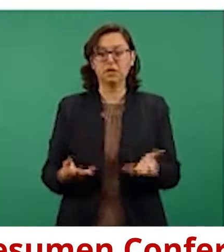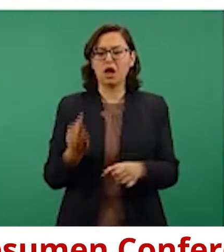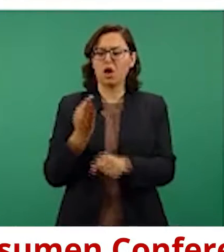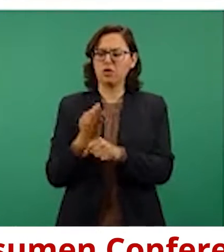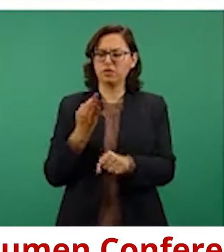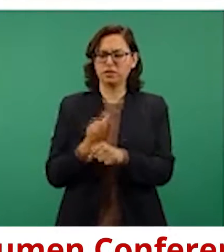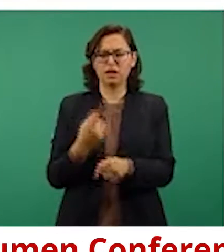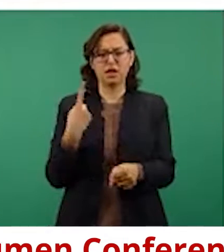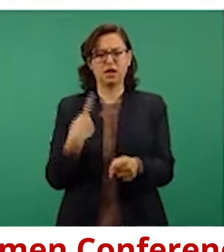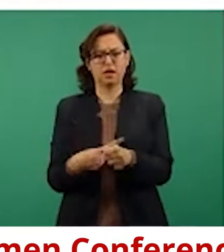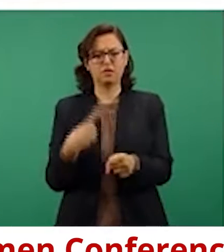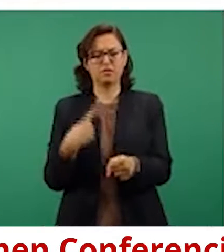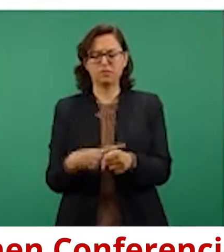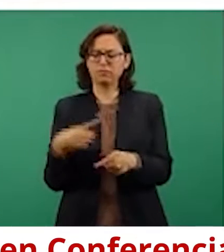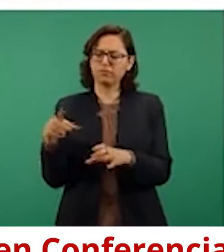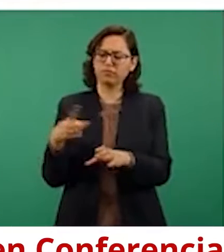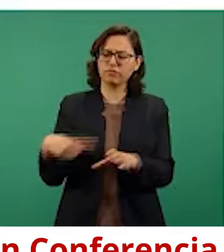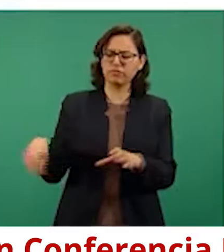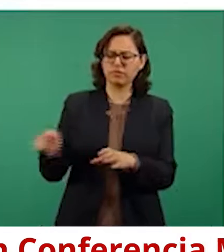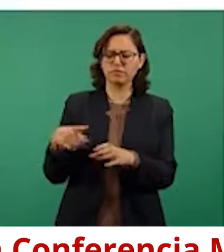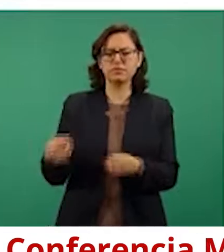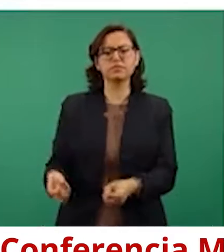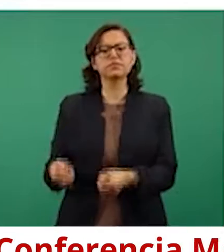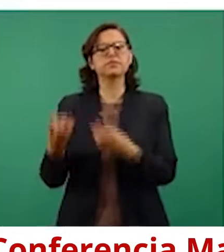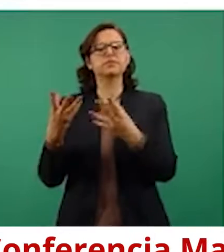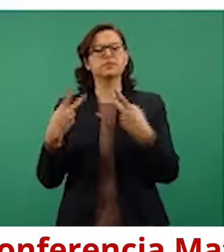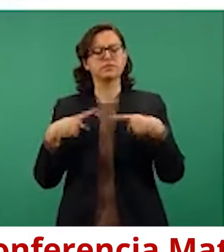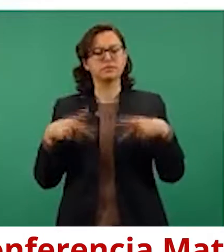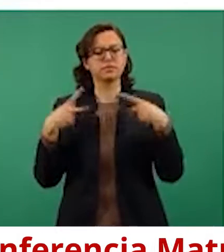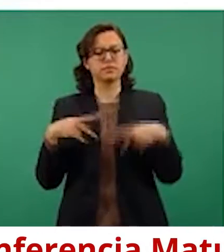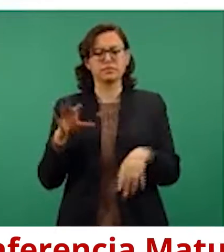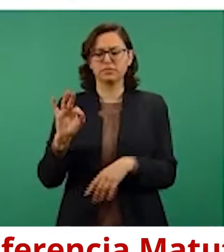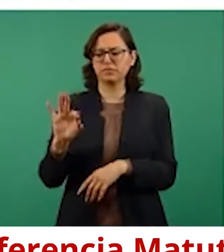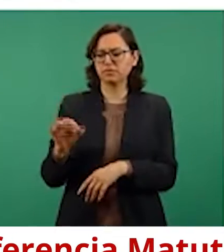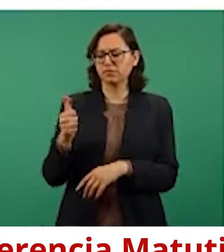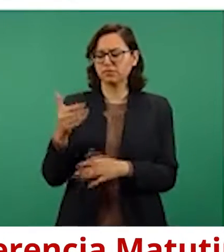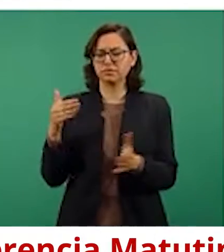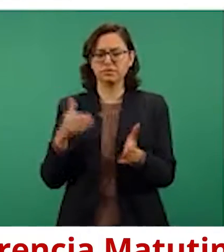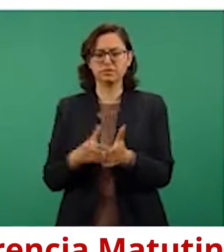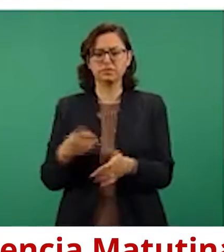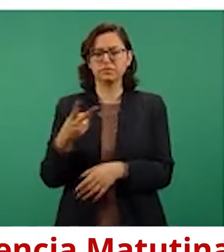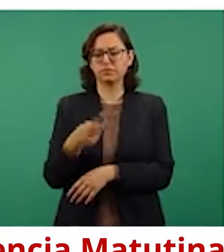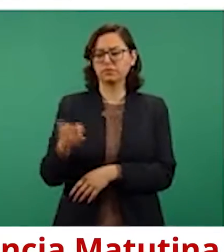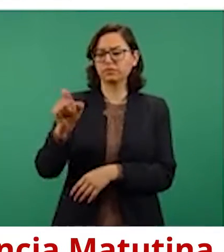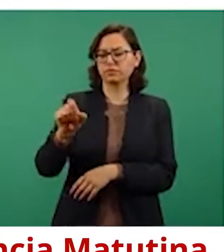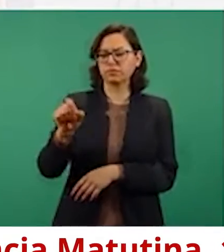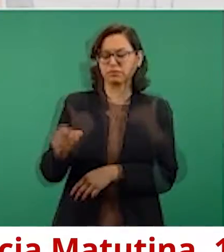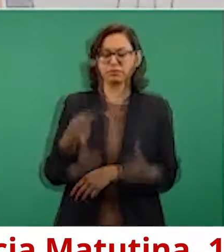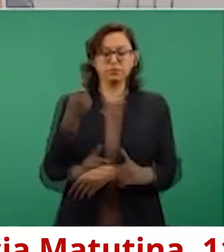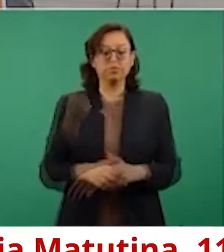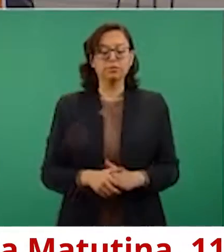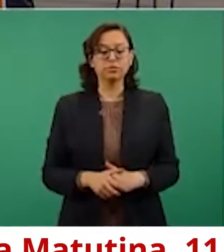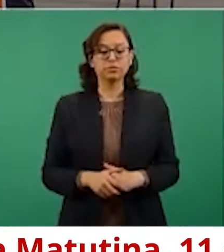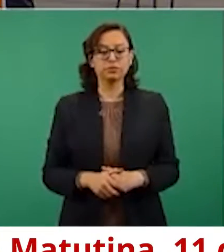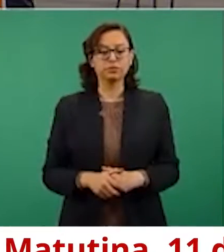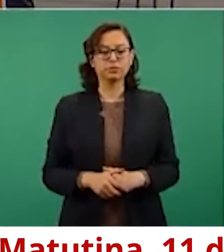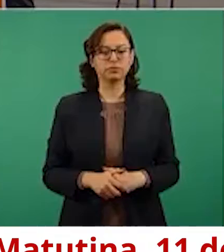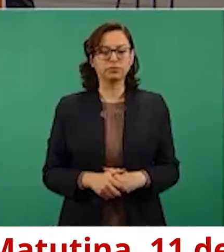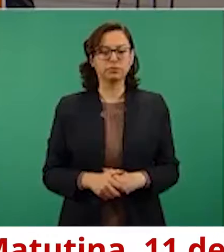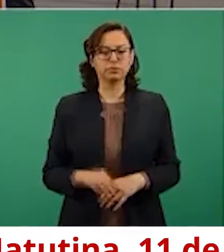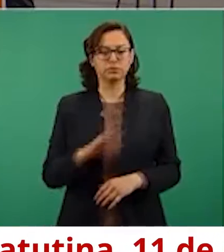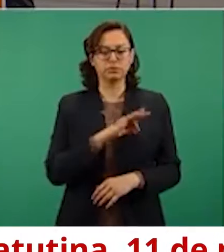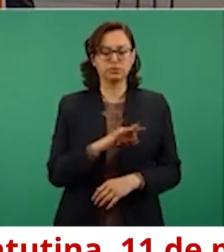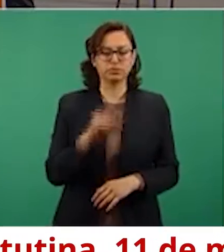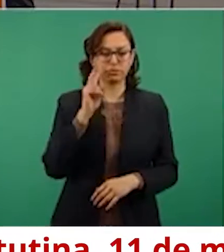221, que es el 2% de los casos totales que he señalado. En términos